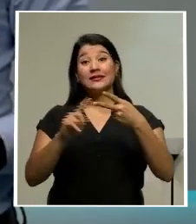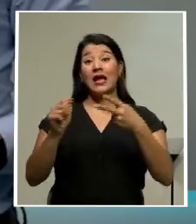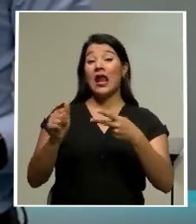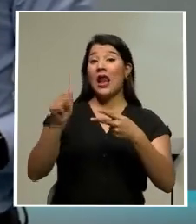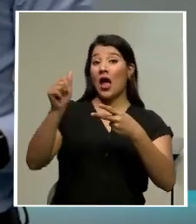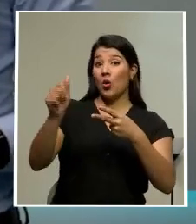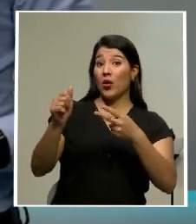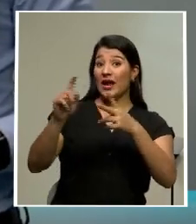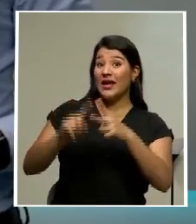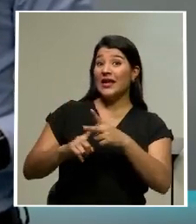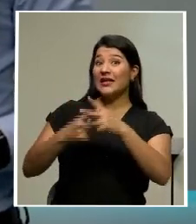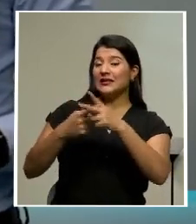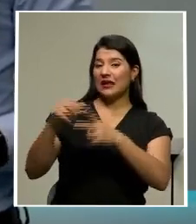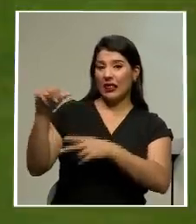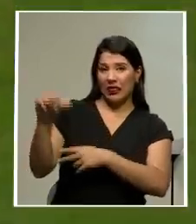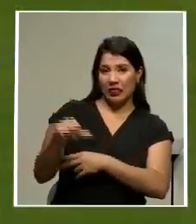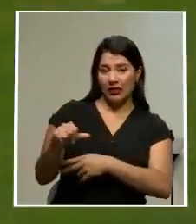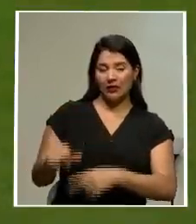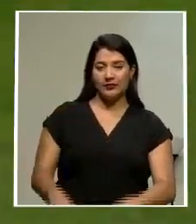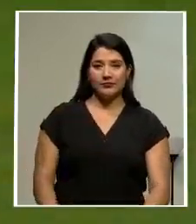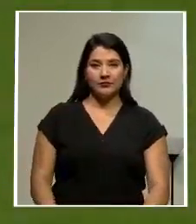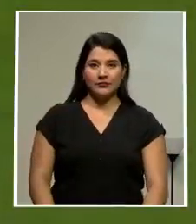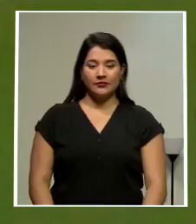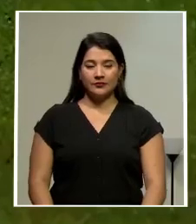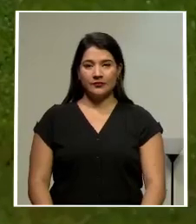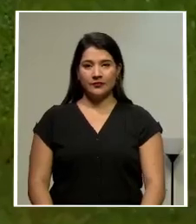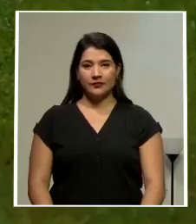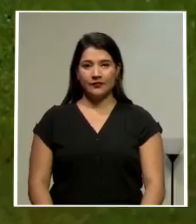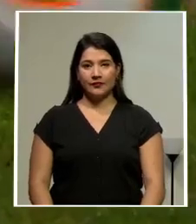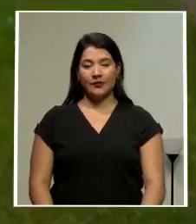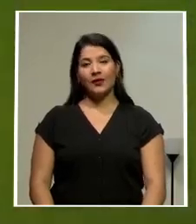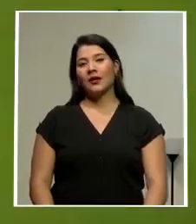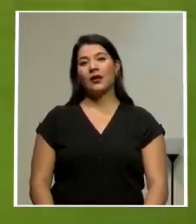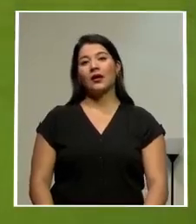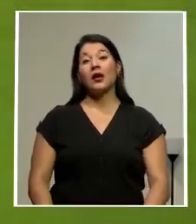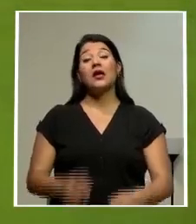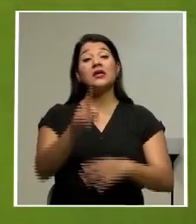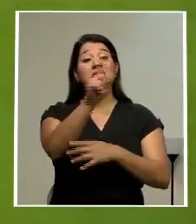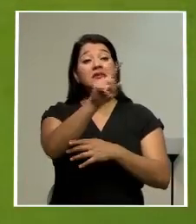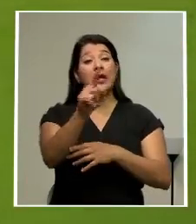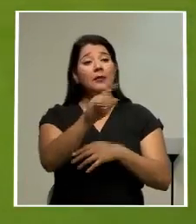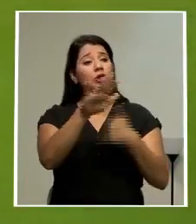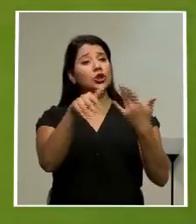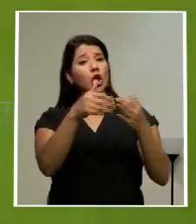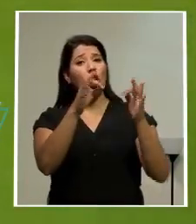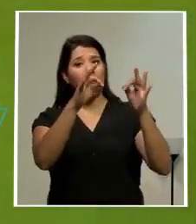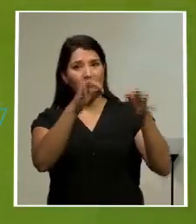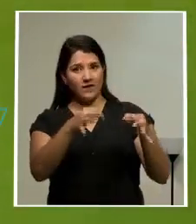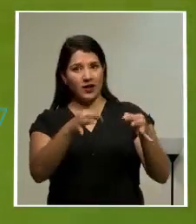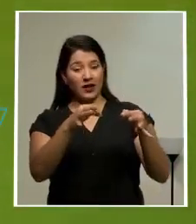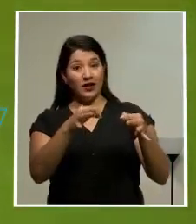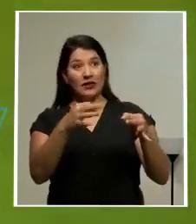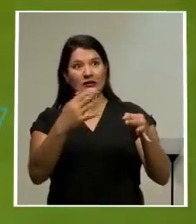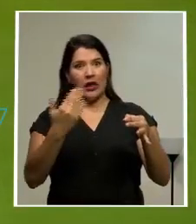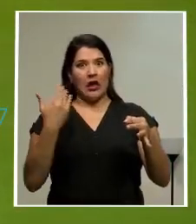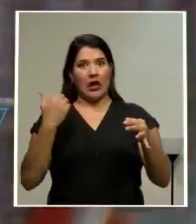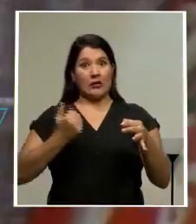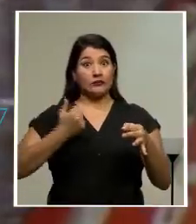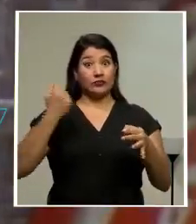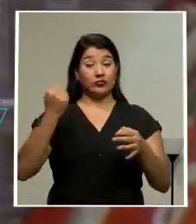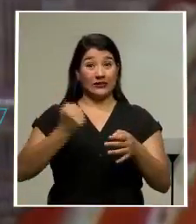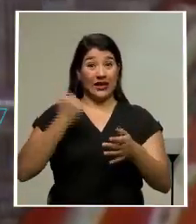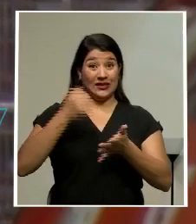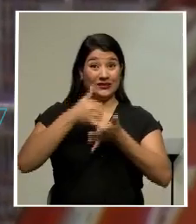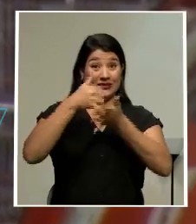manudos iniciaron rinqueando. Mientras que en las huestes moradas todo es armonía tras la consecución del título de clausura 2021